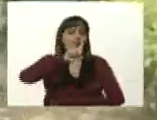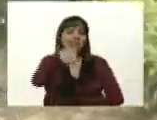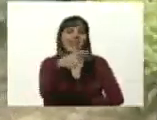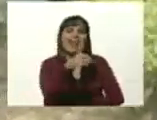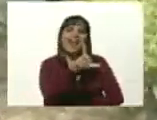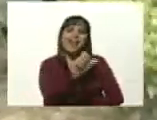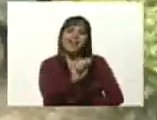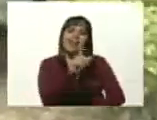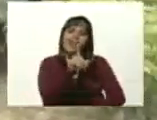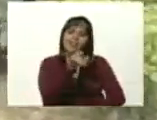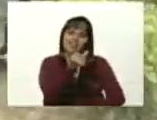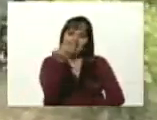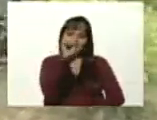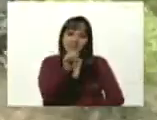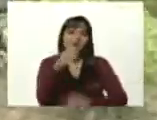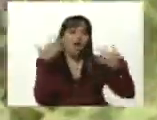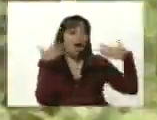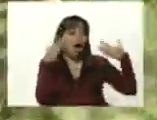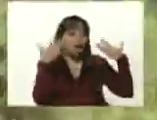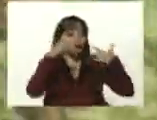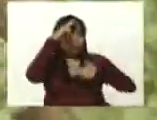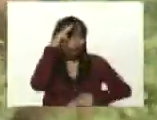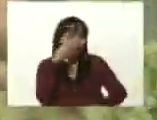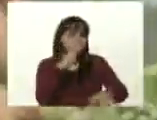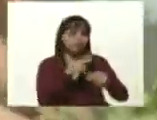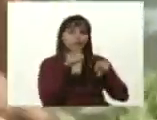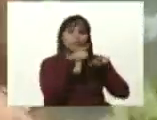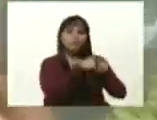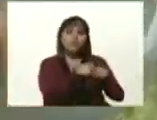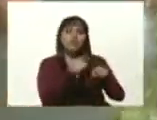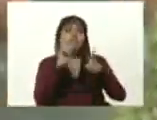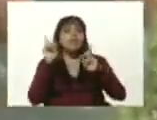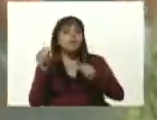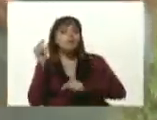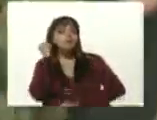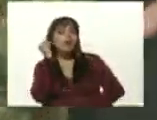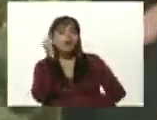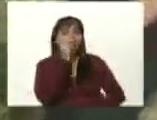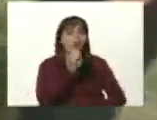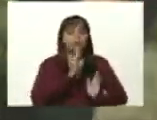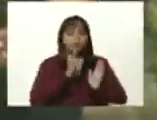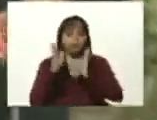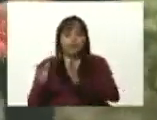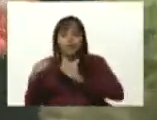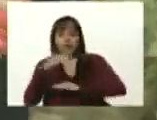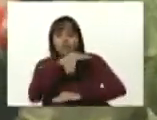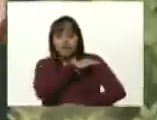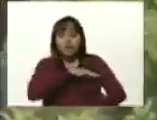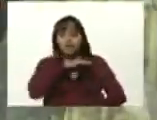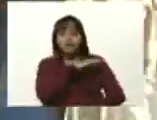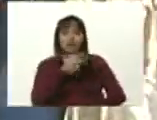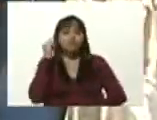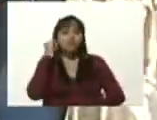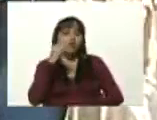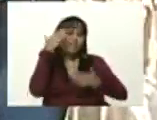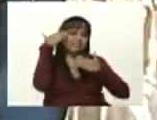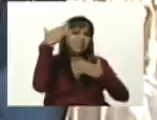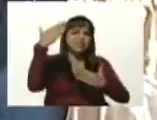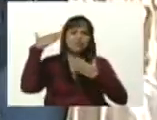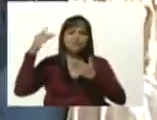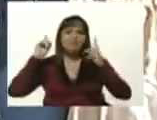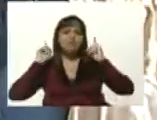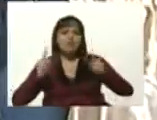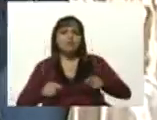Torrealba. Un aplauso y reconocimiento para estos hombres y mujeres de la misión Sucre. Quiero saludar también